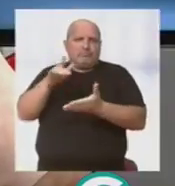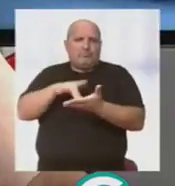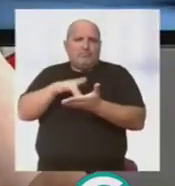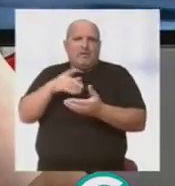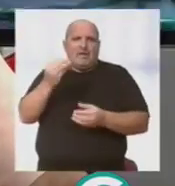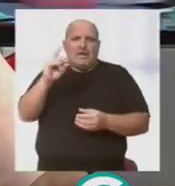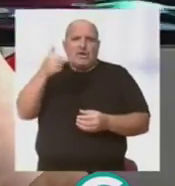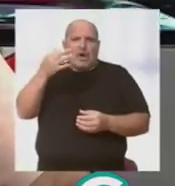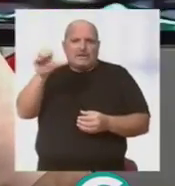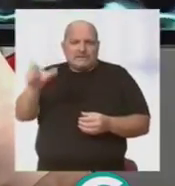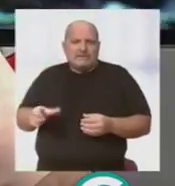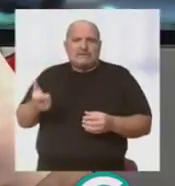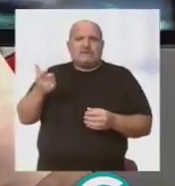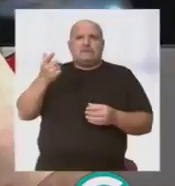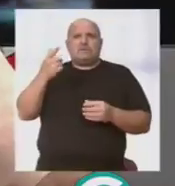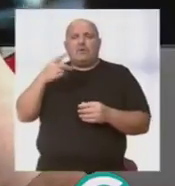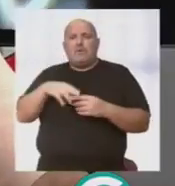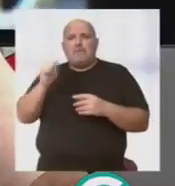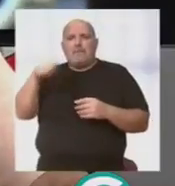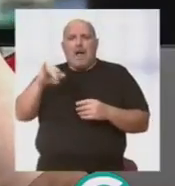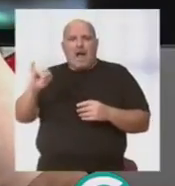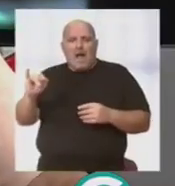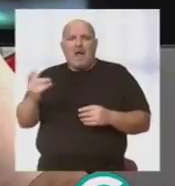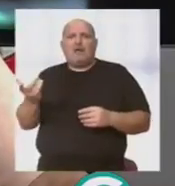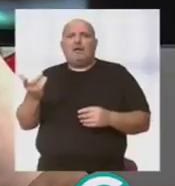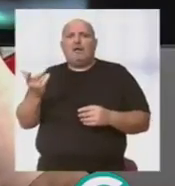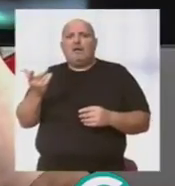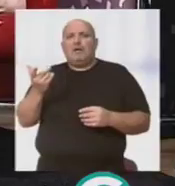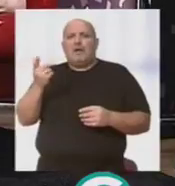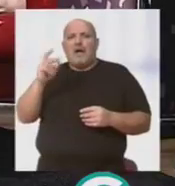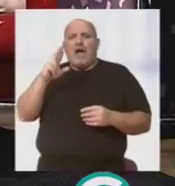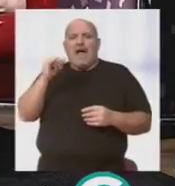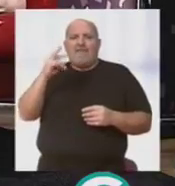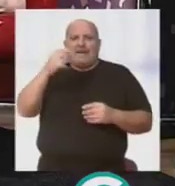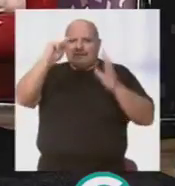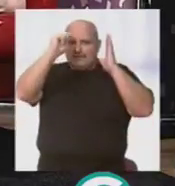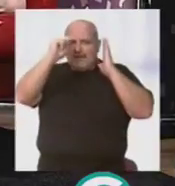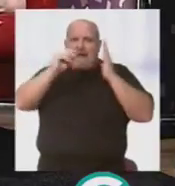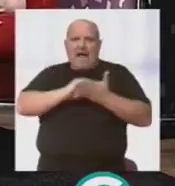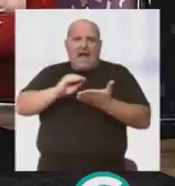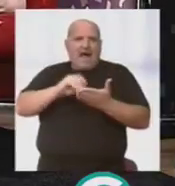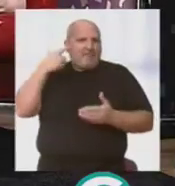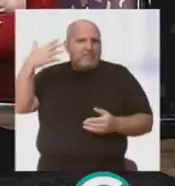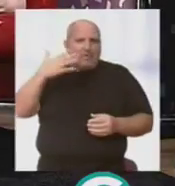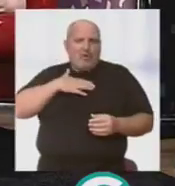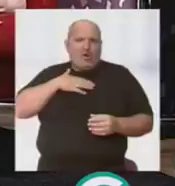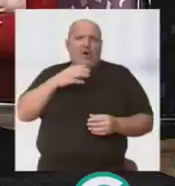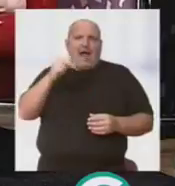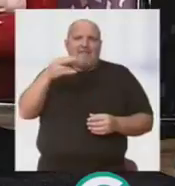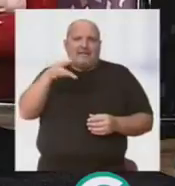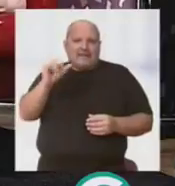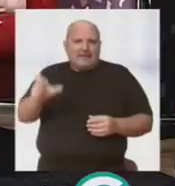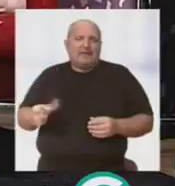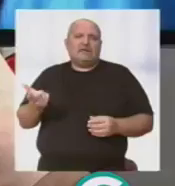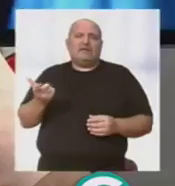Fernando Guiñones, allí ha estado José María Pemán, allí ha estado Rafael Alberti. ¡Qué grandes nombres! Claro, entonces nosotros,